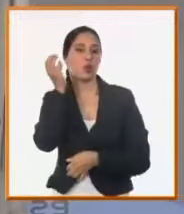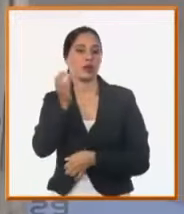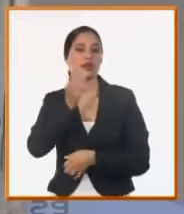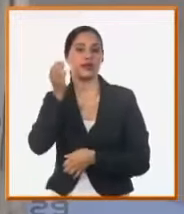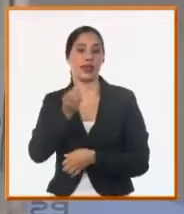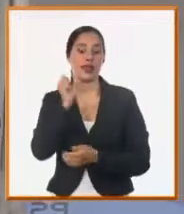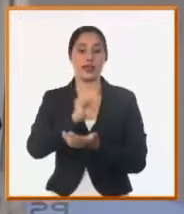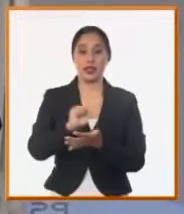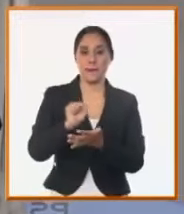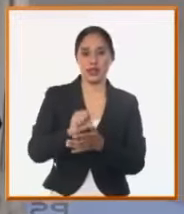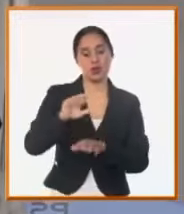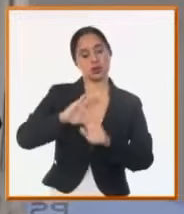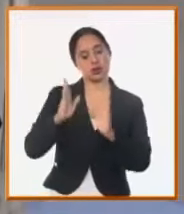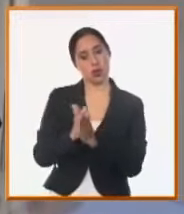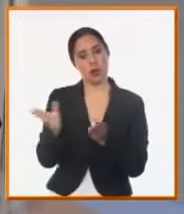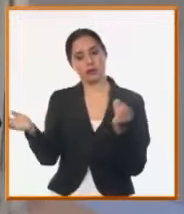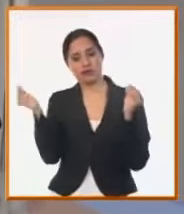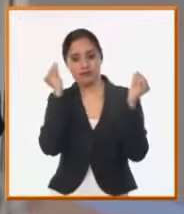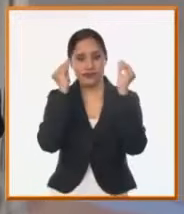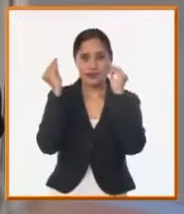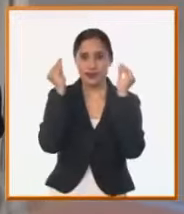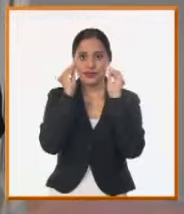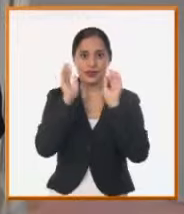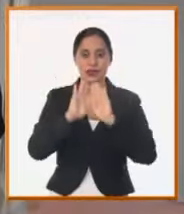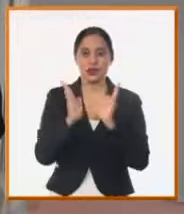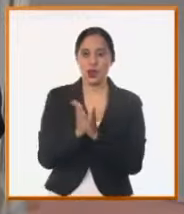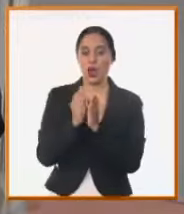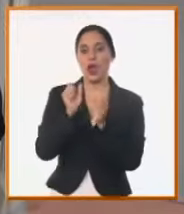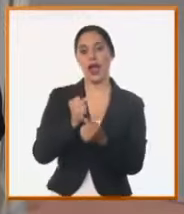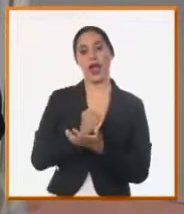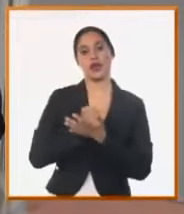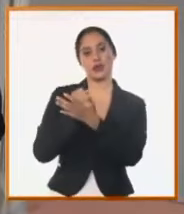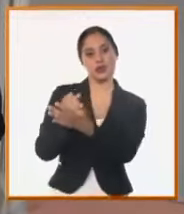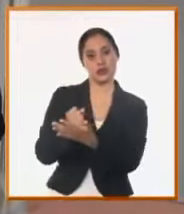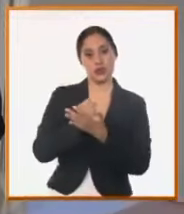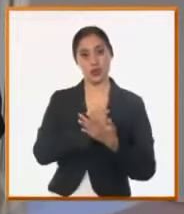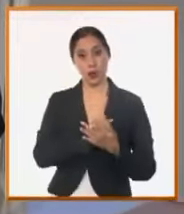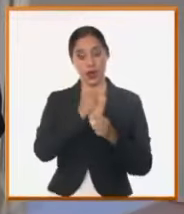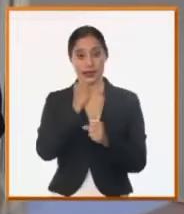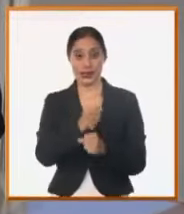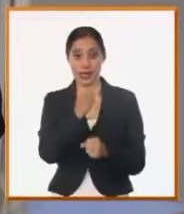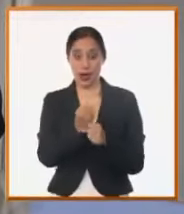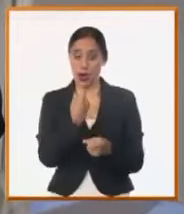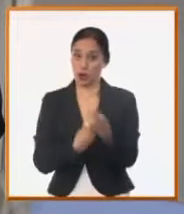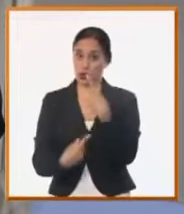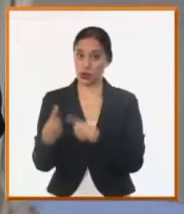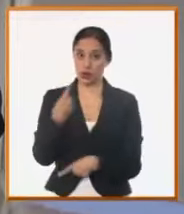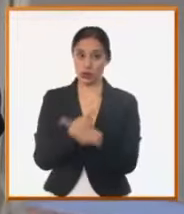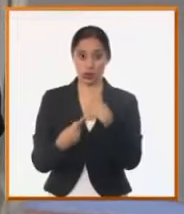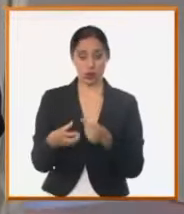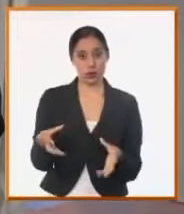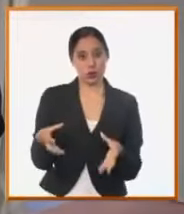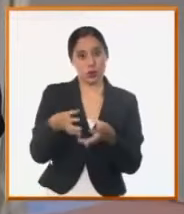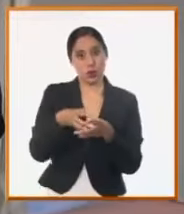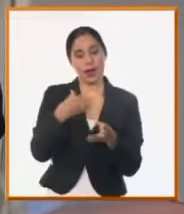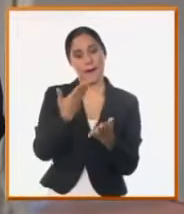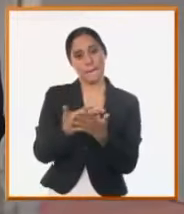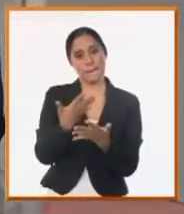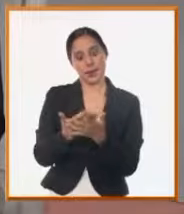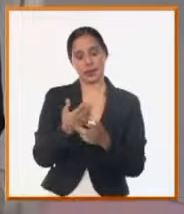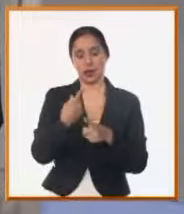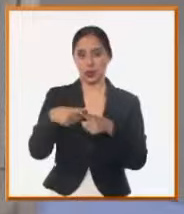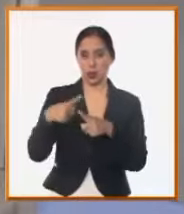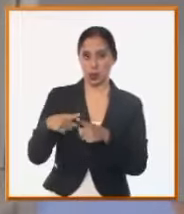lo hemos recesionado y formará parte de nuestro sistema de trabajo y herramientas de trabajo para las empresas y para el grupo como tal.